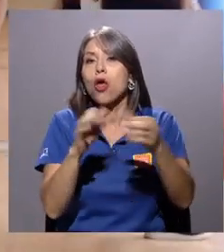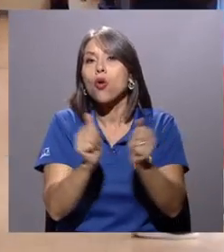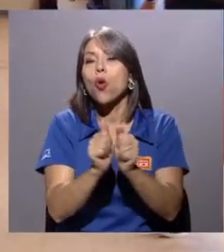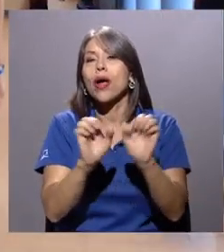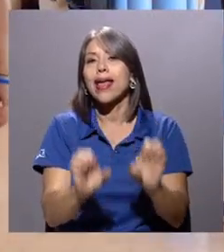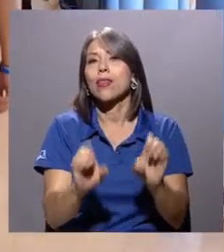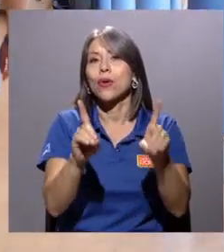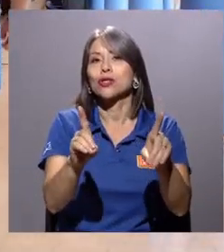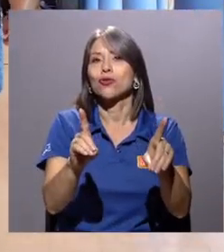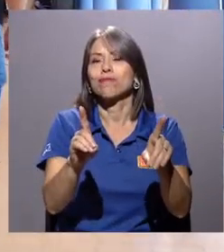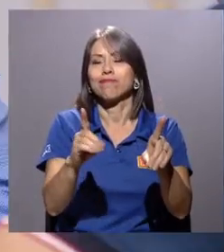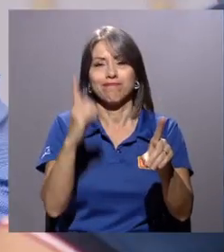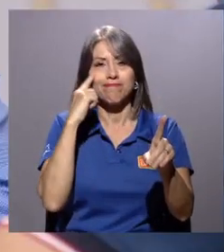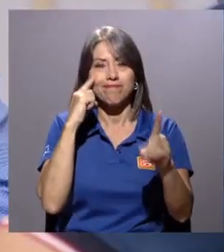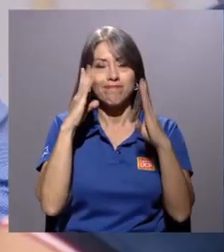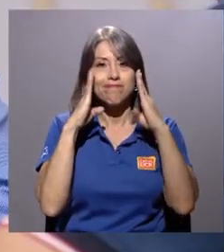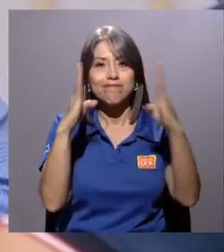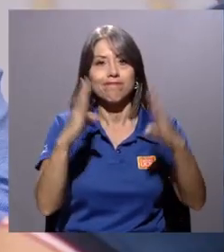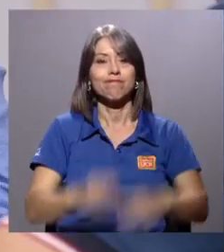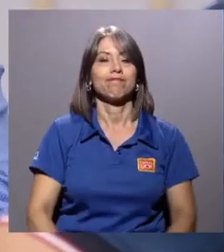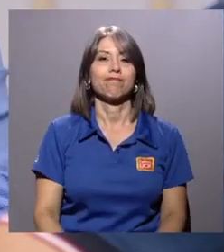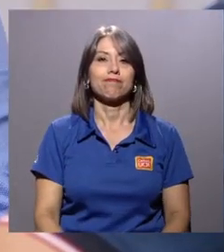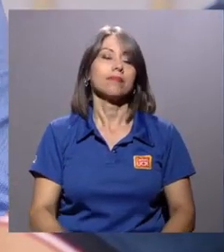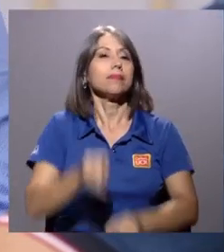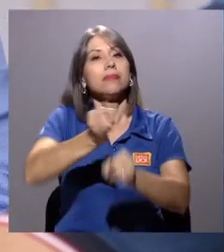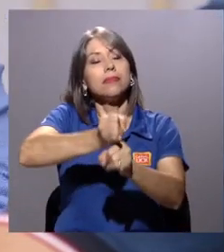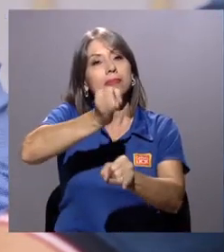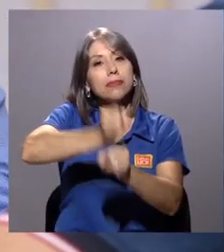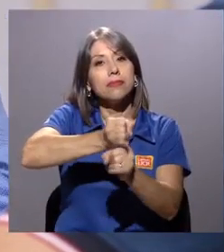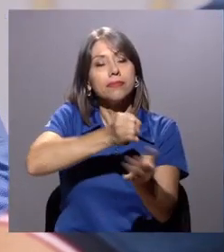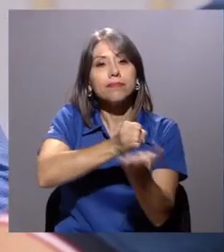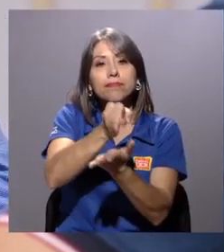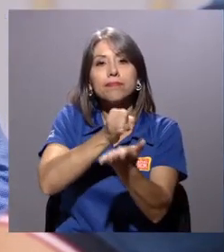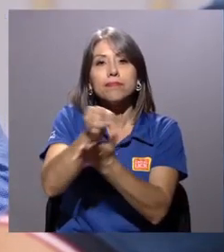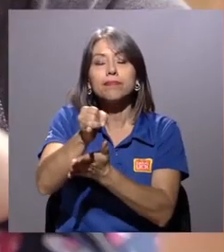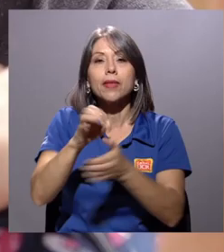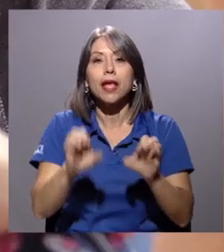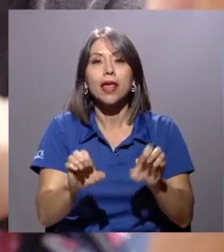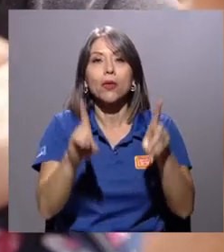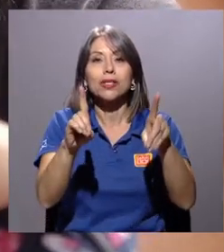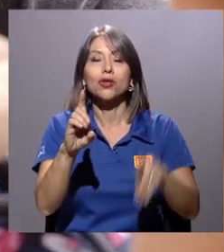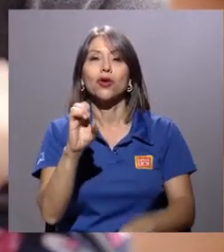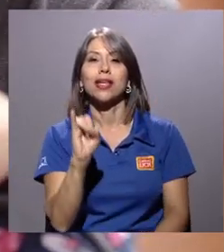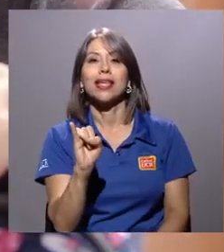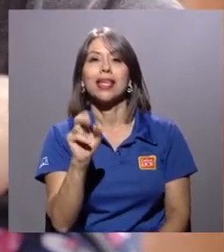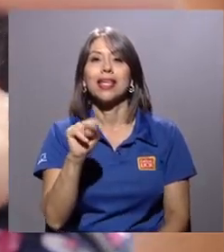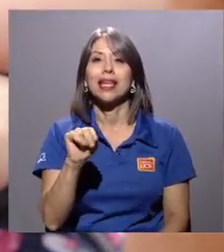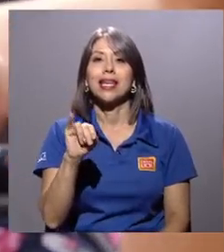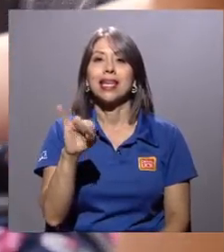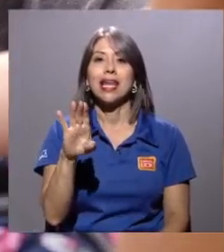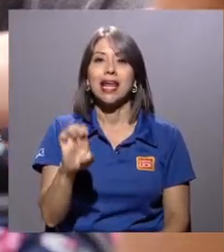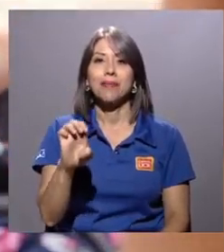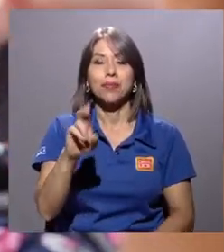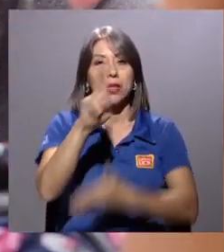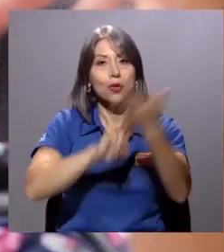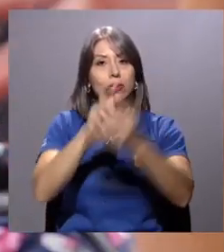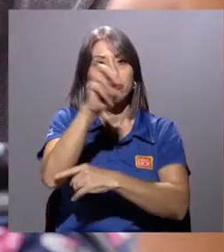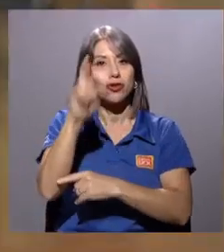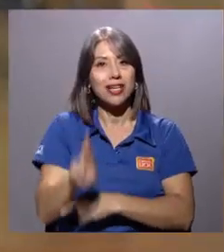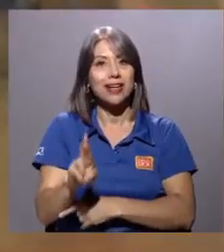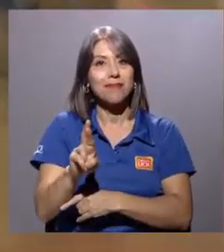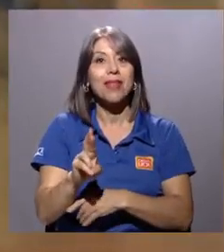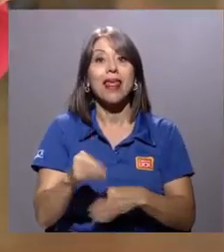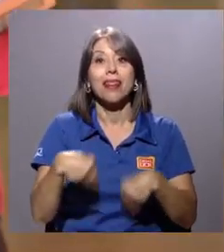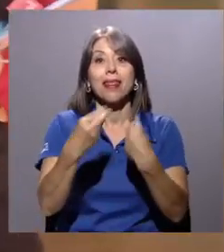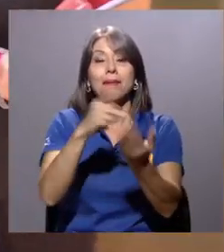importante que preste atención a lo siguiente. El Instituto de Investigación en Educación, INIE, de la Universidad de Costa Rica, brindará